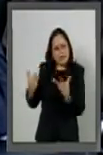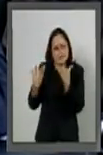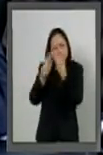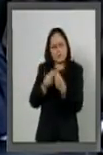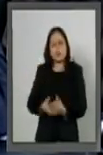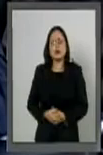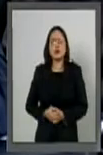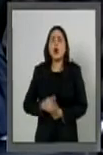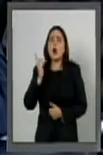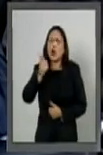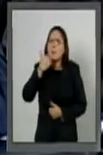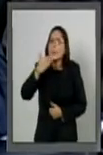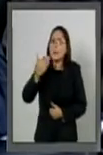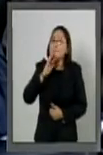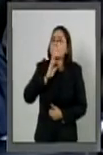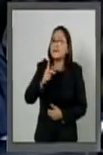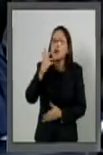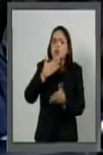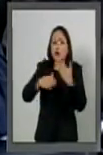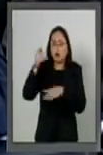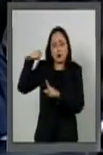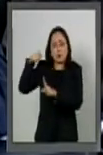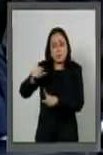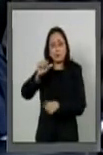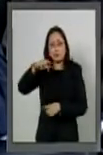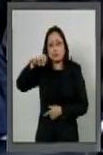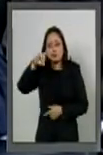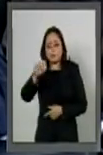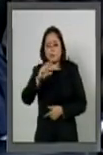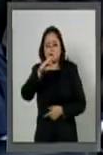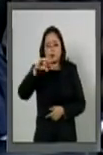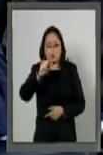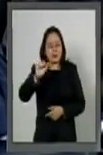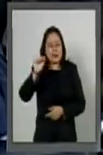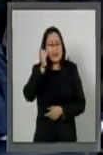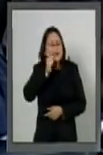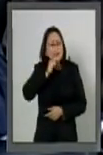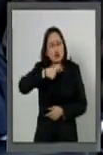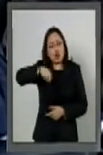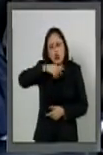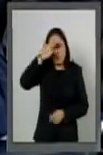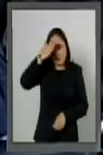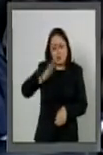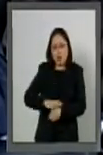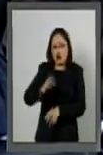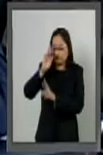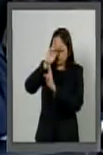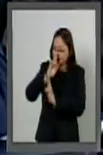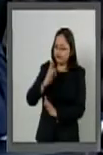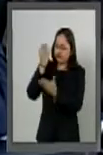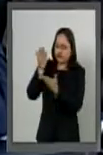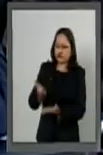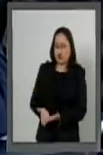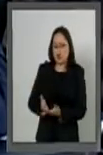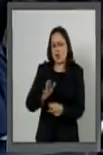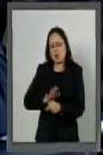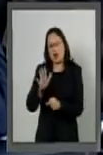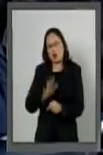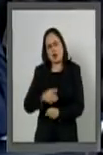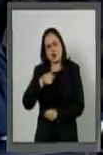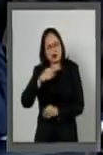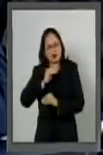Le deseo lo mejor a Armando Ríos Piter, siempre se le recordará con profundo respeto y no tengo la menor duda